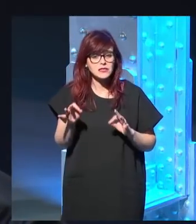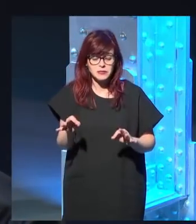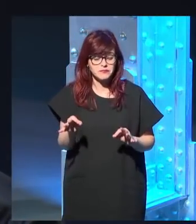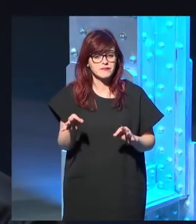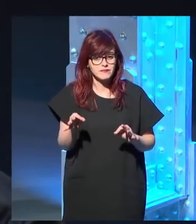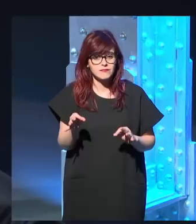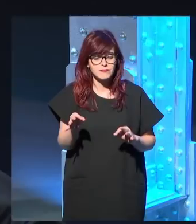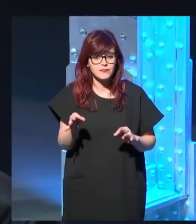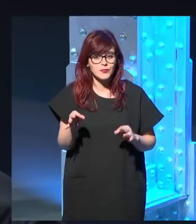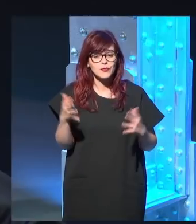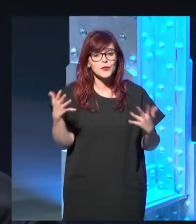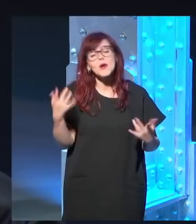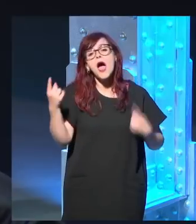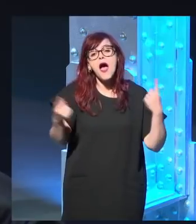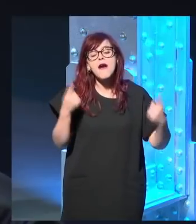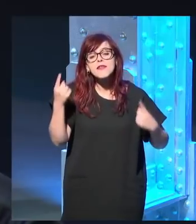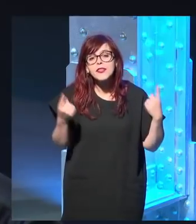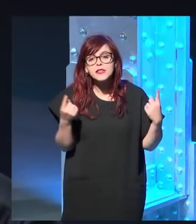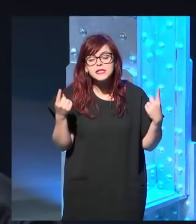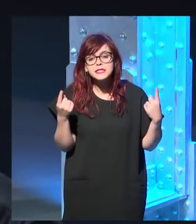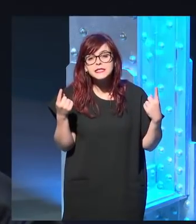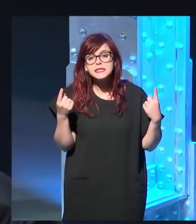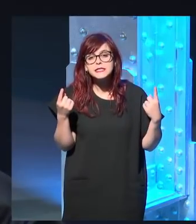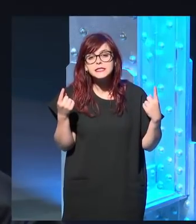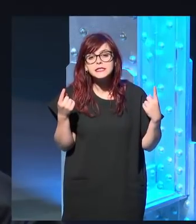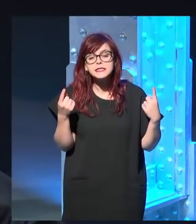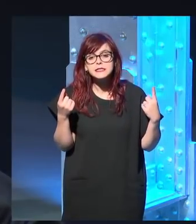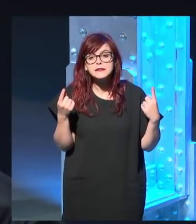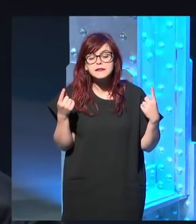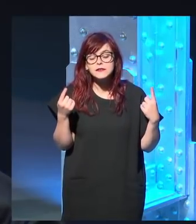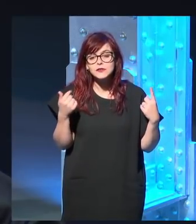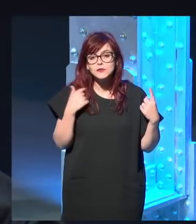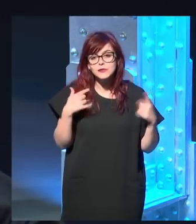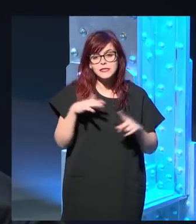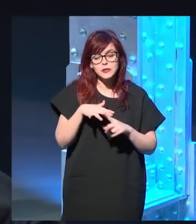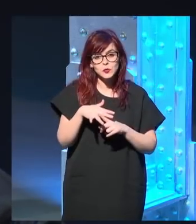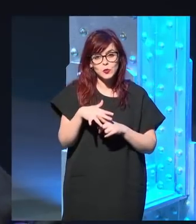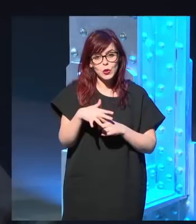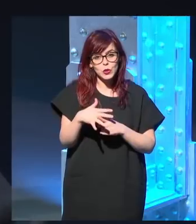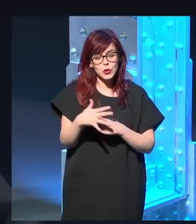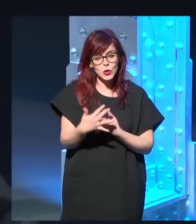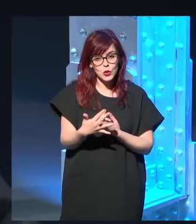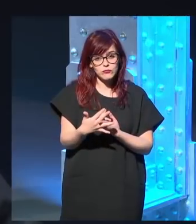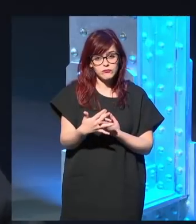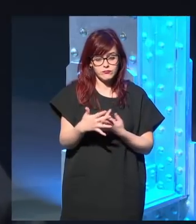Y en este caso, bueno, yo tomé mis distancias de la